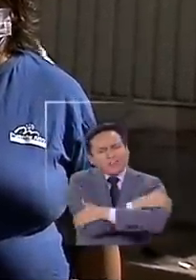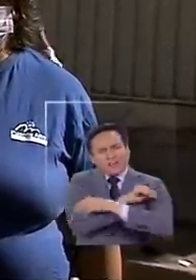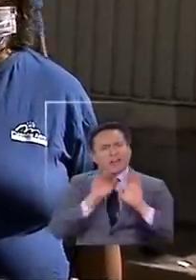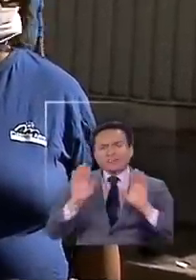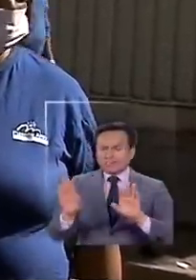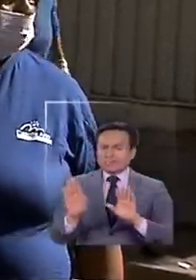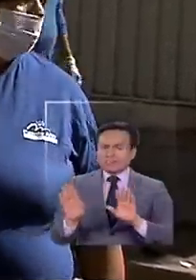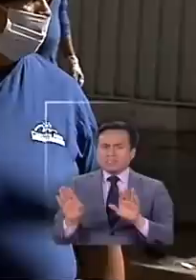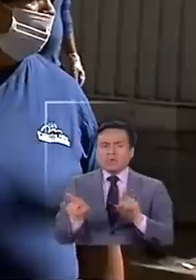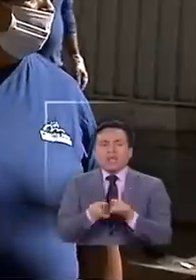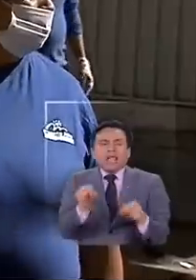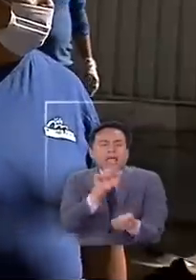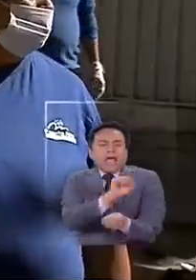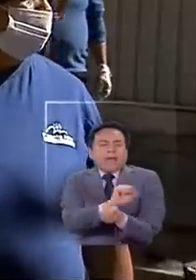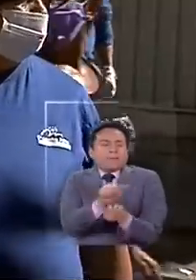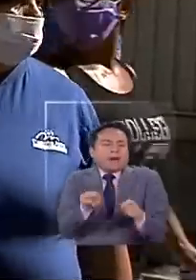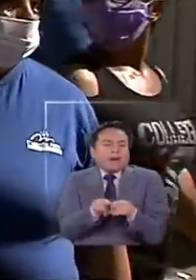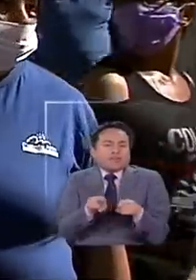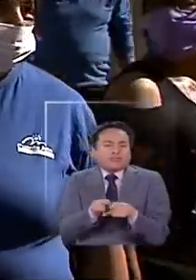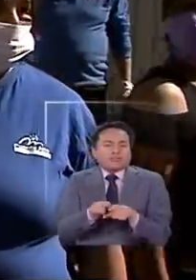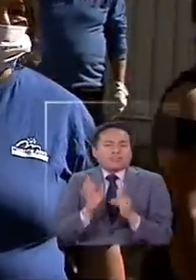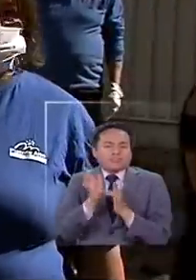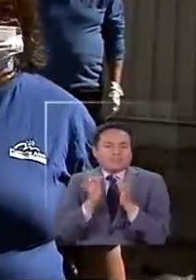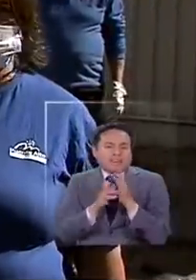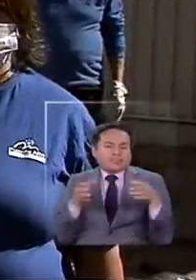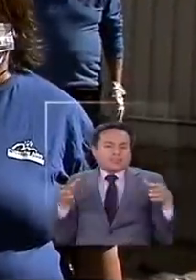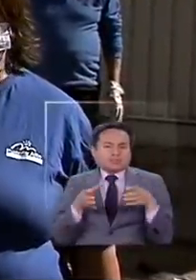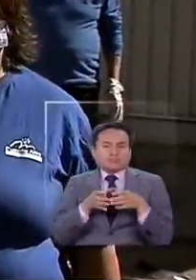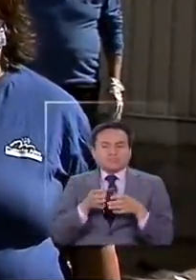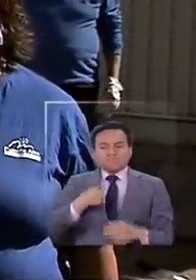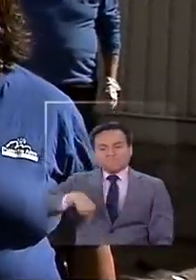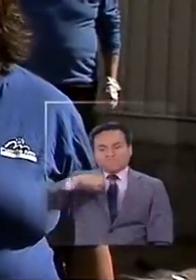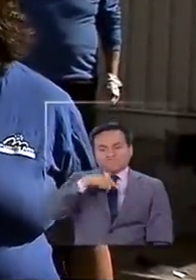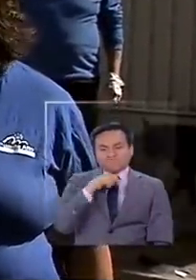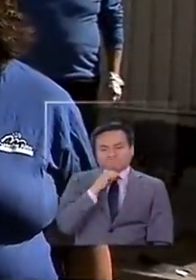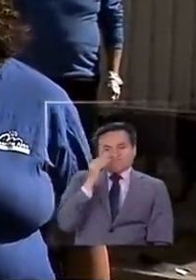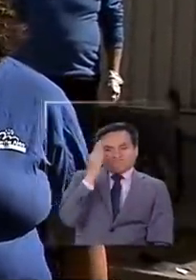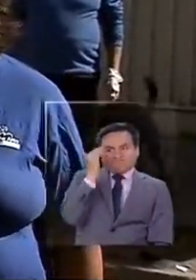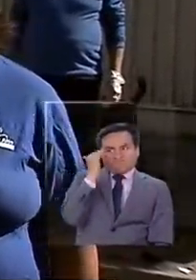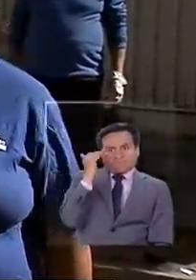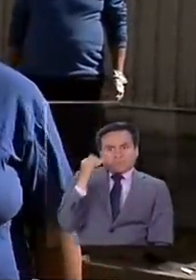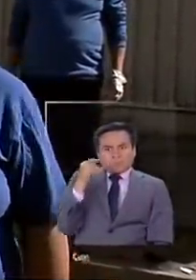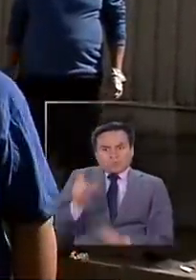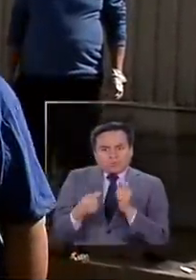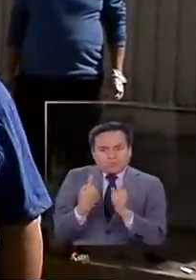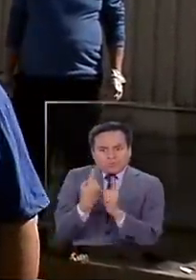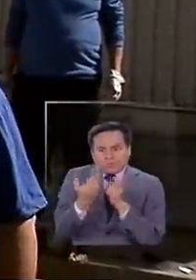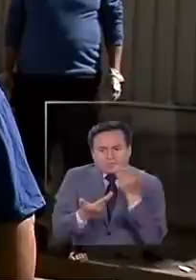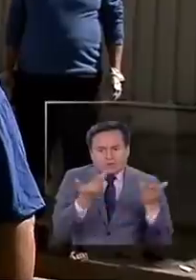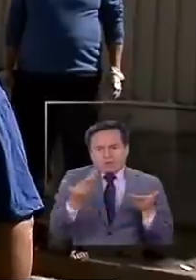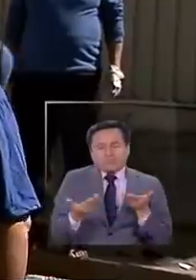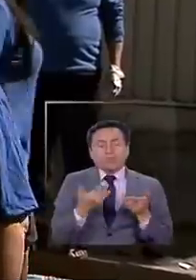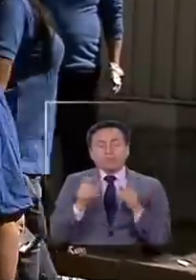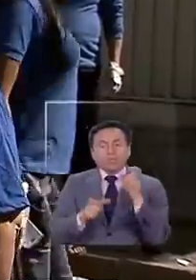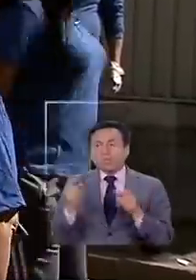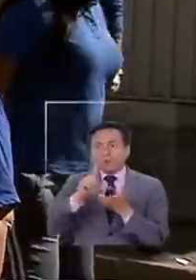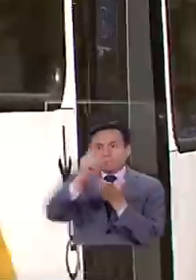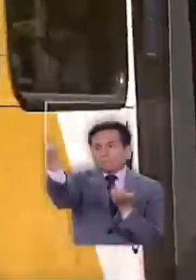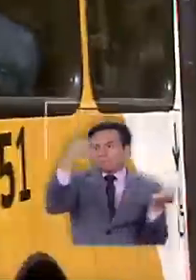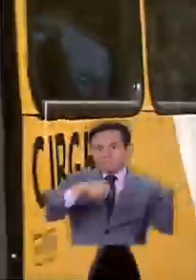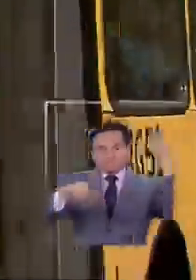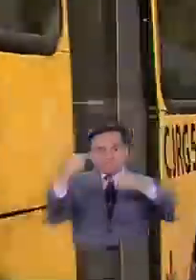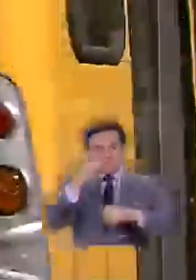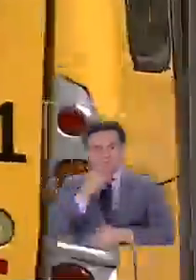como hermanos cristianos. Entonces, no sabemos cuáles son las personas, porque viene gente de otros sectores.